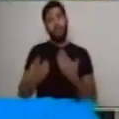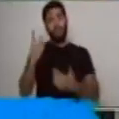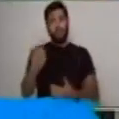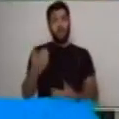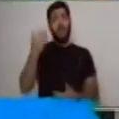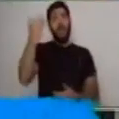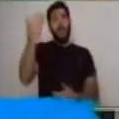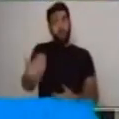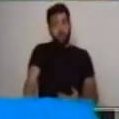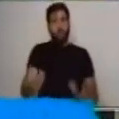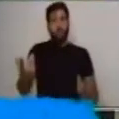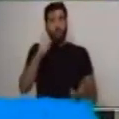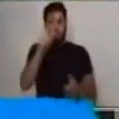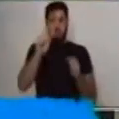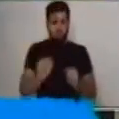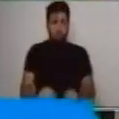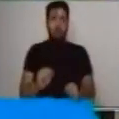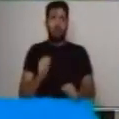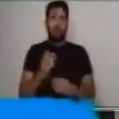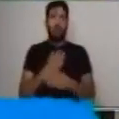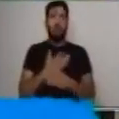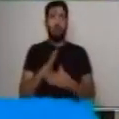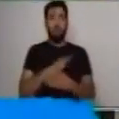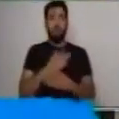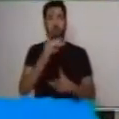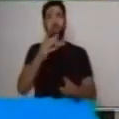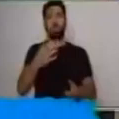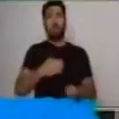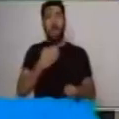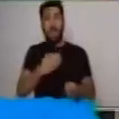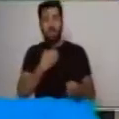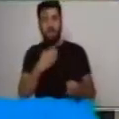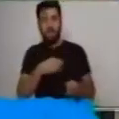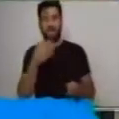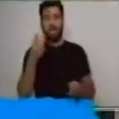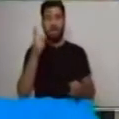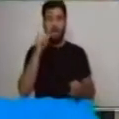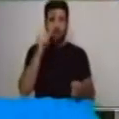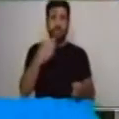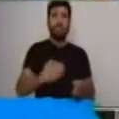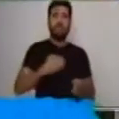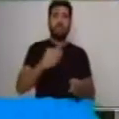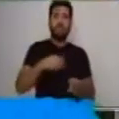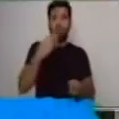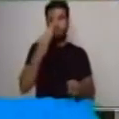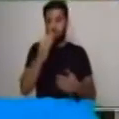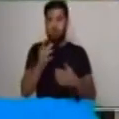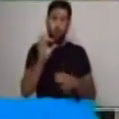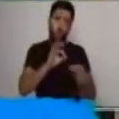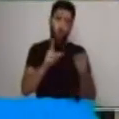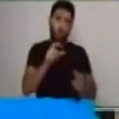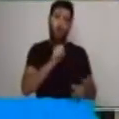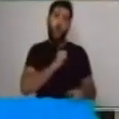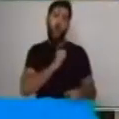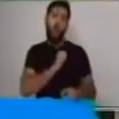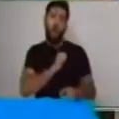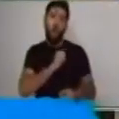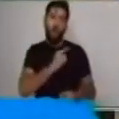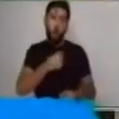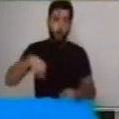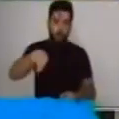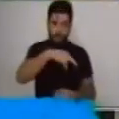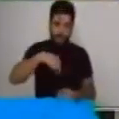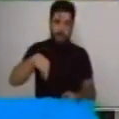tú puedas compartirlo con tu maestra o maestro y tus compañeros. Recordemos que la